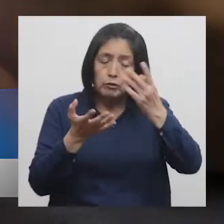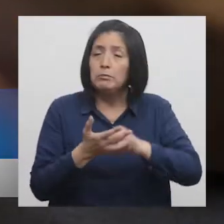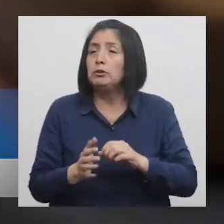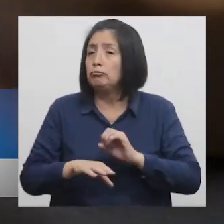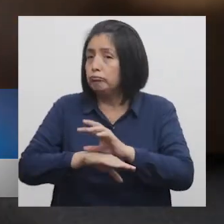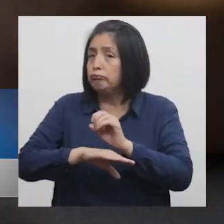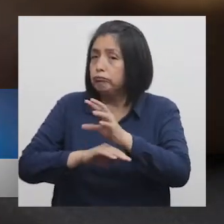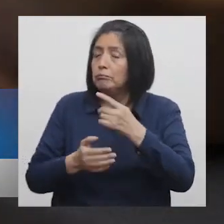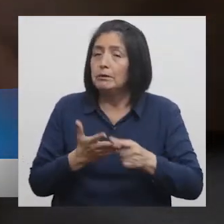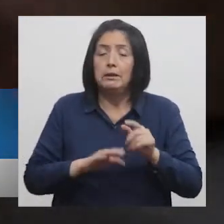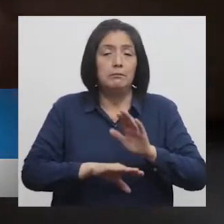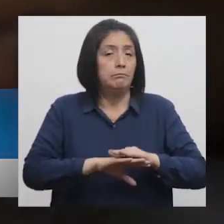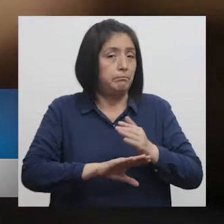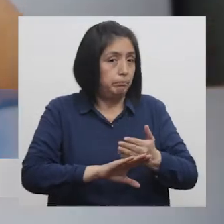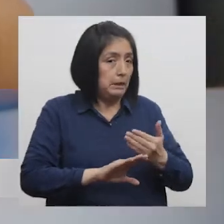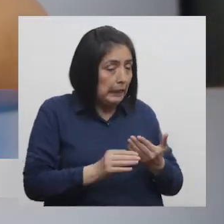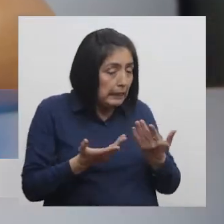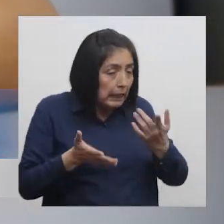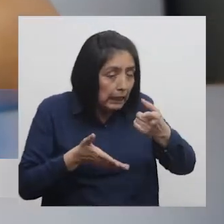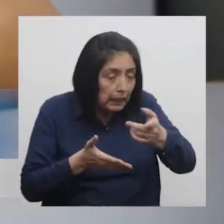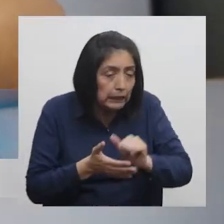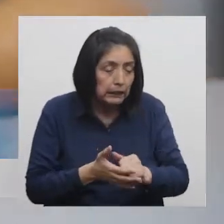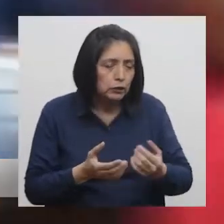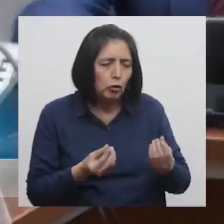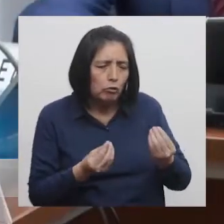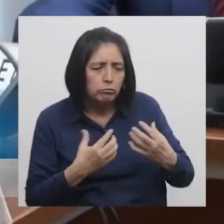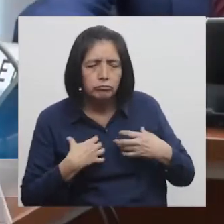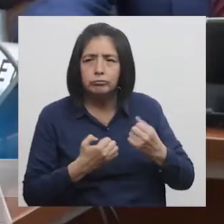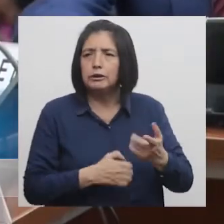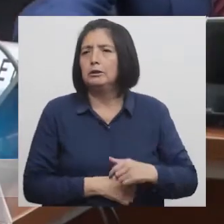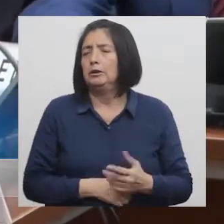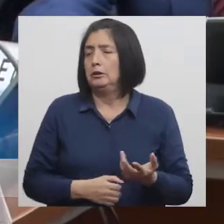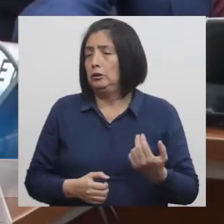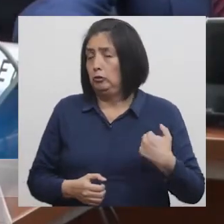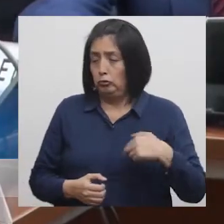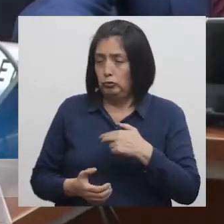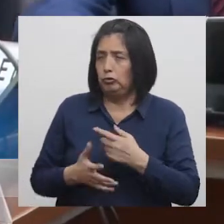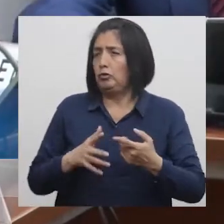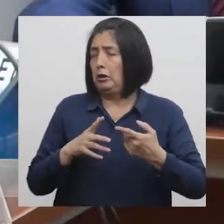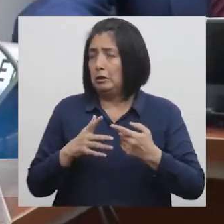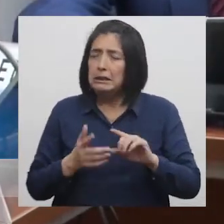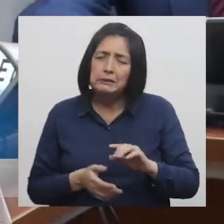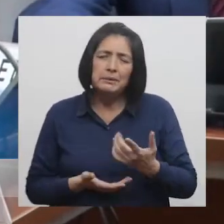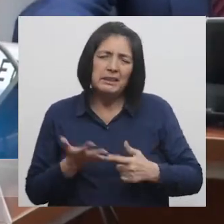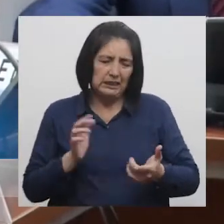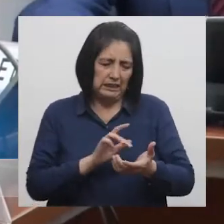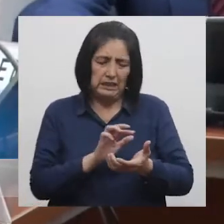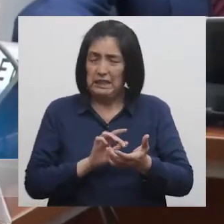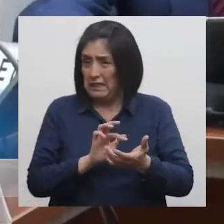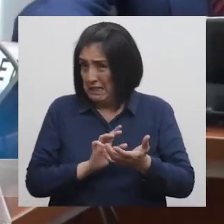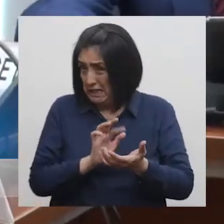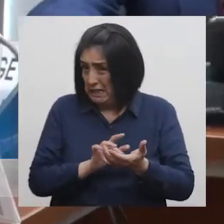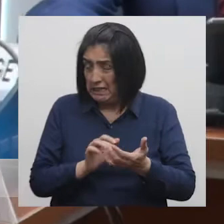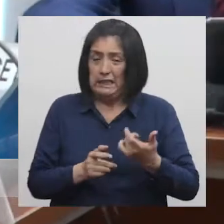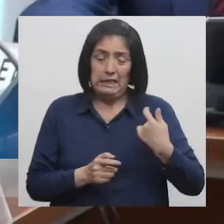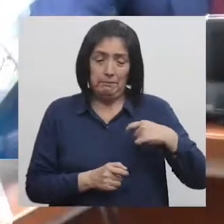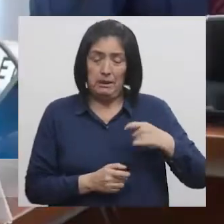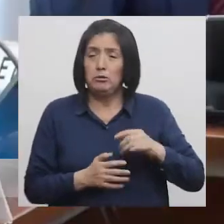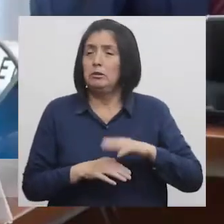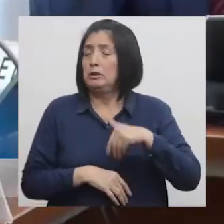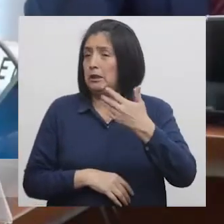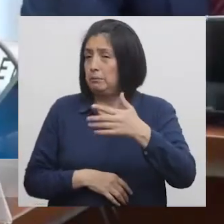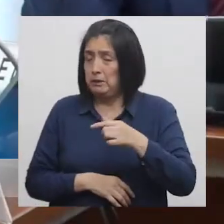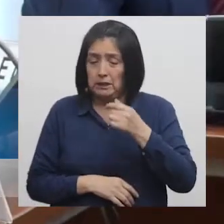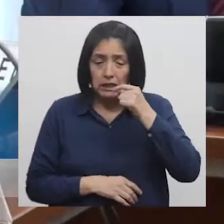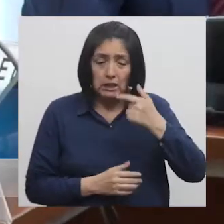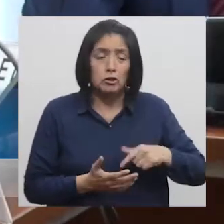y orientación para prevenir y tratar la anemia en sus hijos Estamos viéndolo inicialmente hacerlo en español Pero después lo vamos a hacer también en quechua Cuando